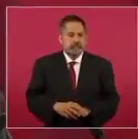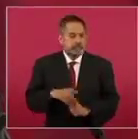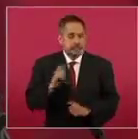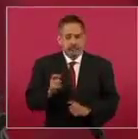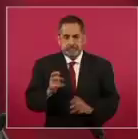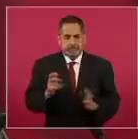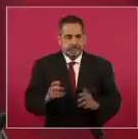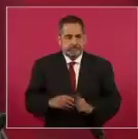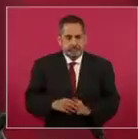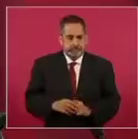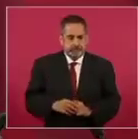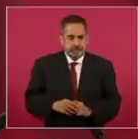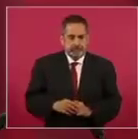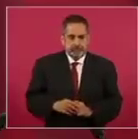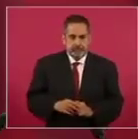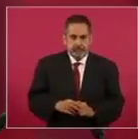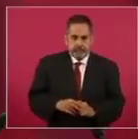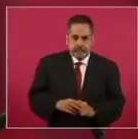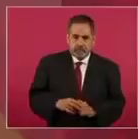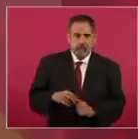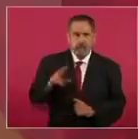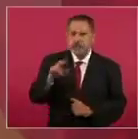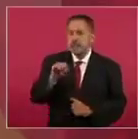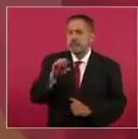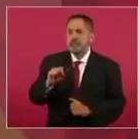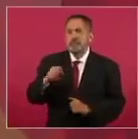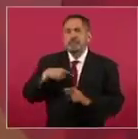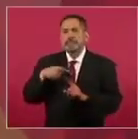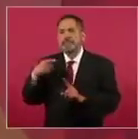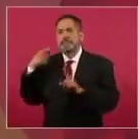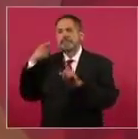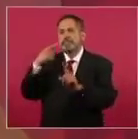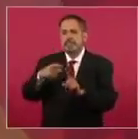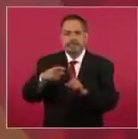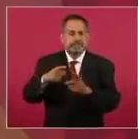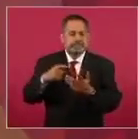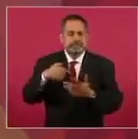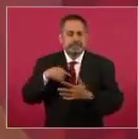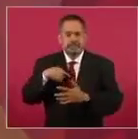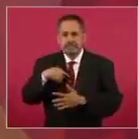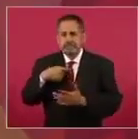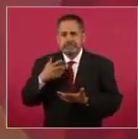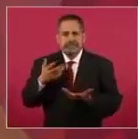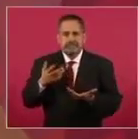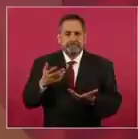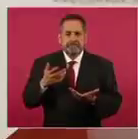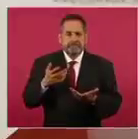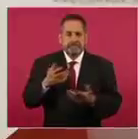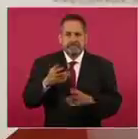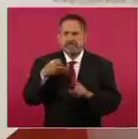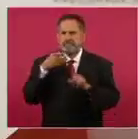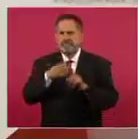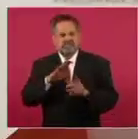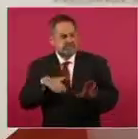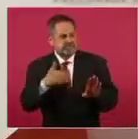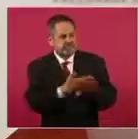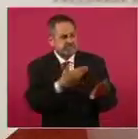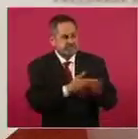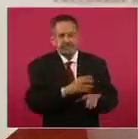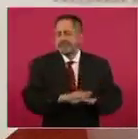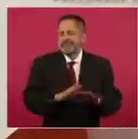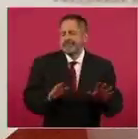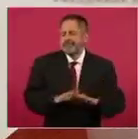Porque no es ese el propósito. No queremos